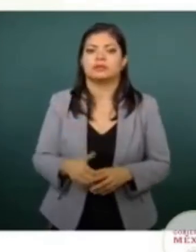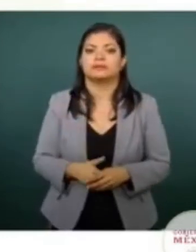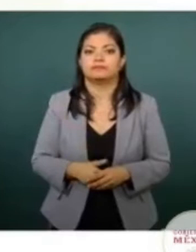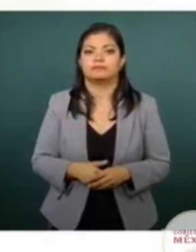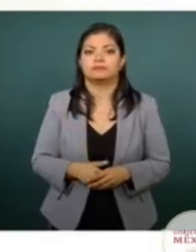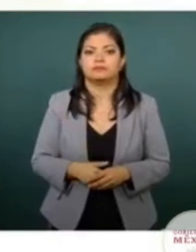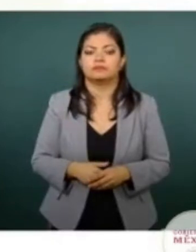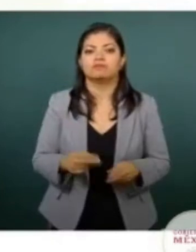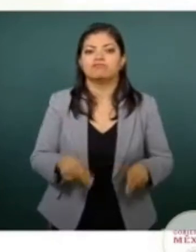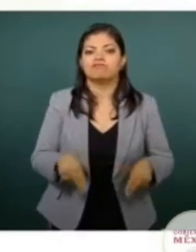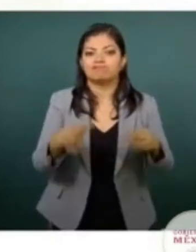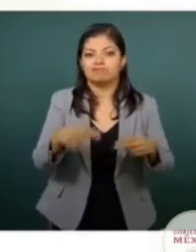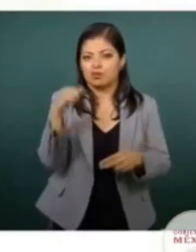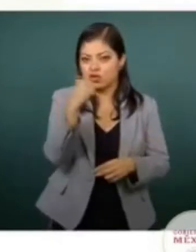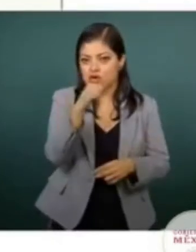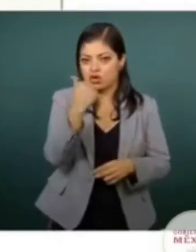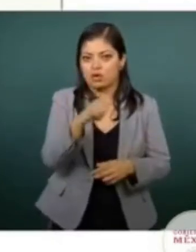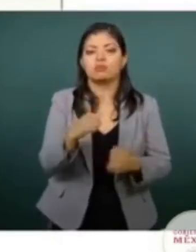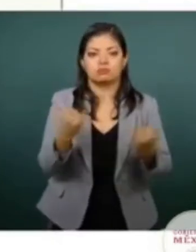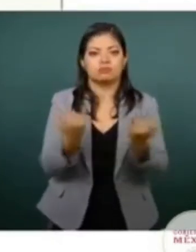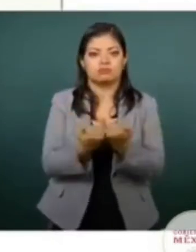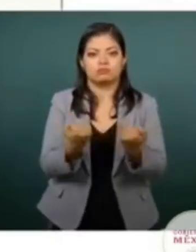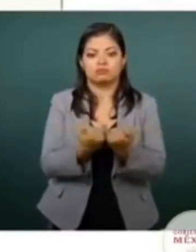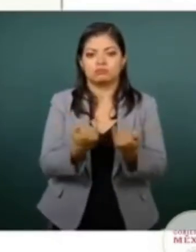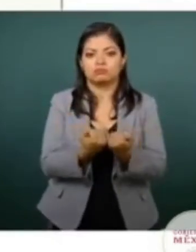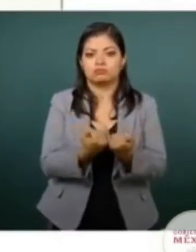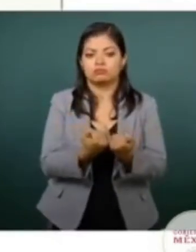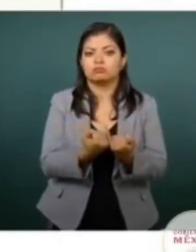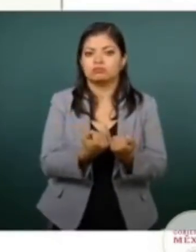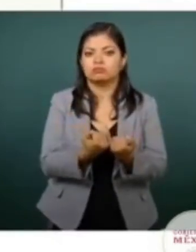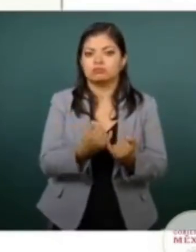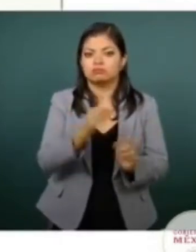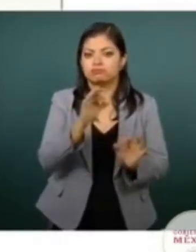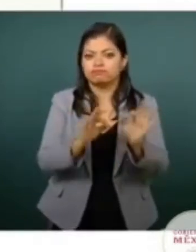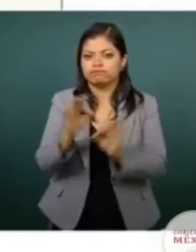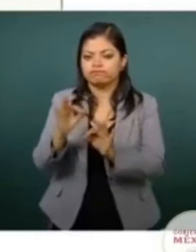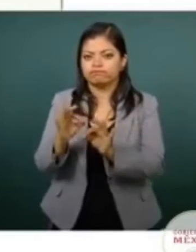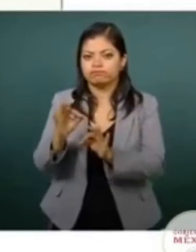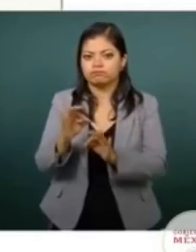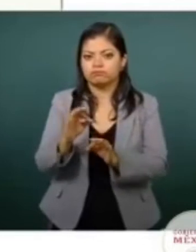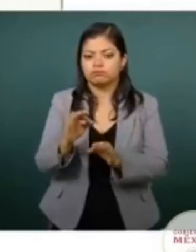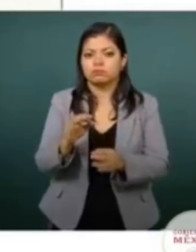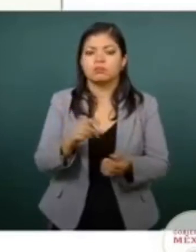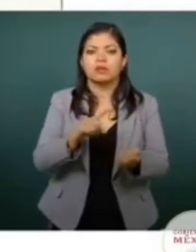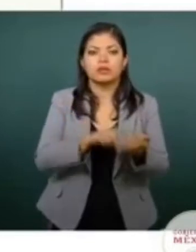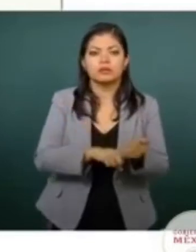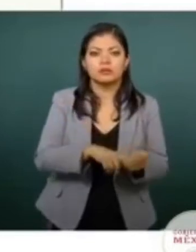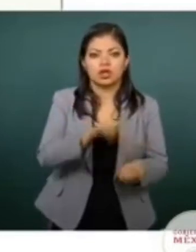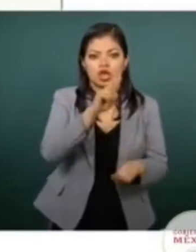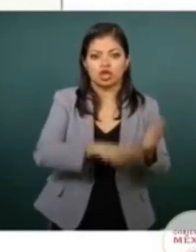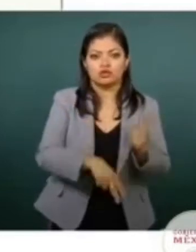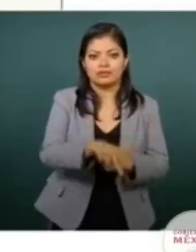Narcomenudeo. El narcomenudeo, también, dentro de lo que se tiene registrado en el secretariado, tenemos 2 mil